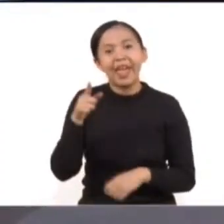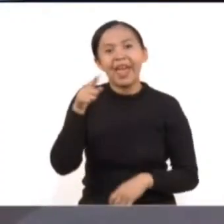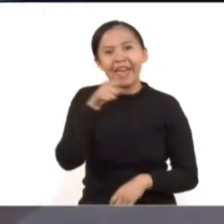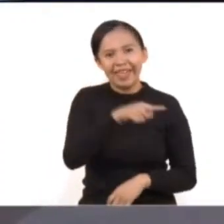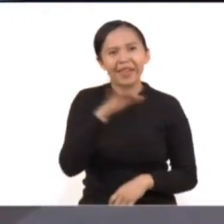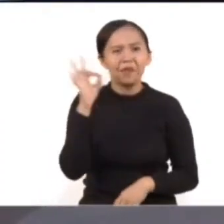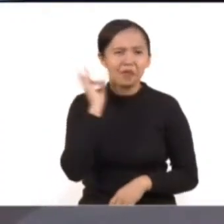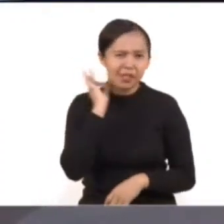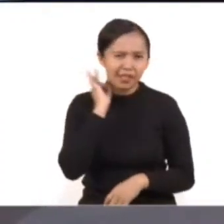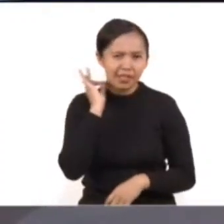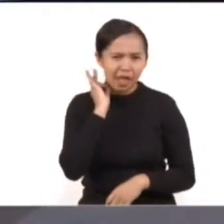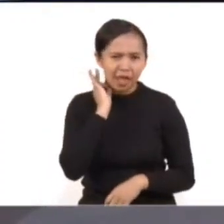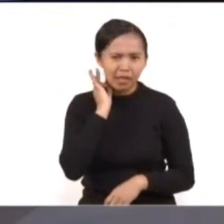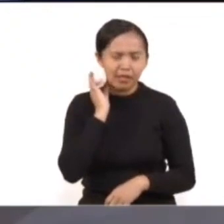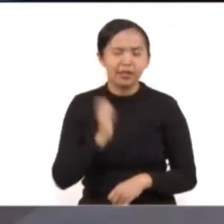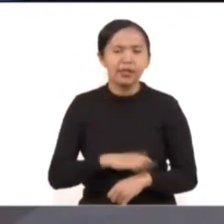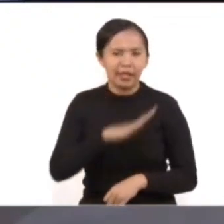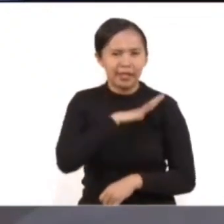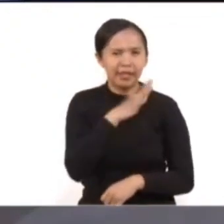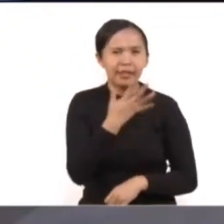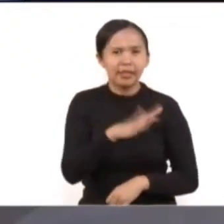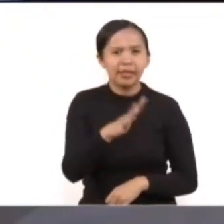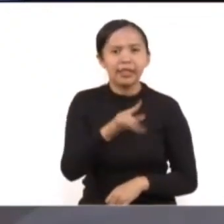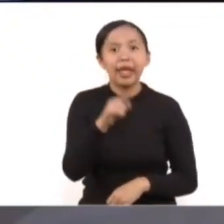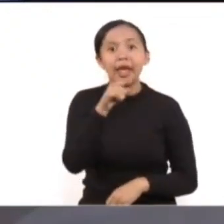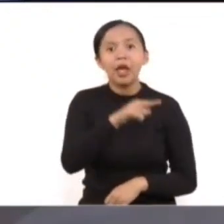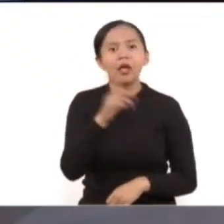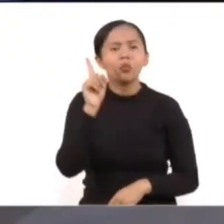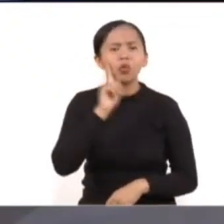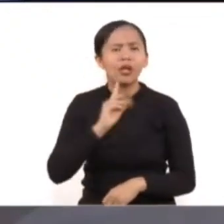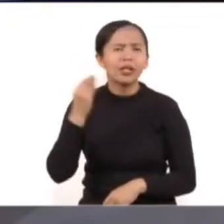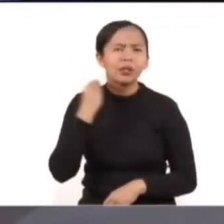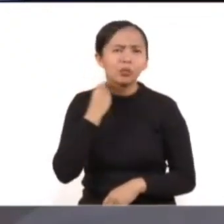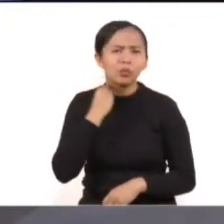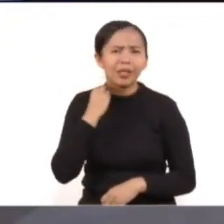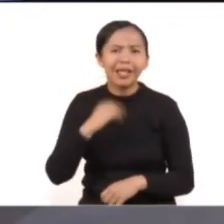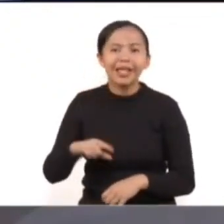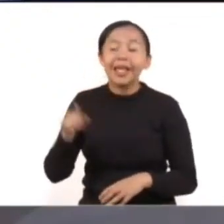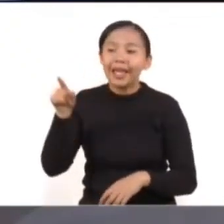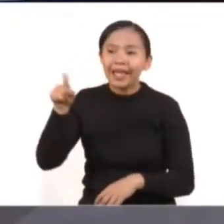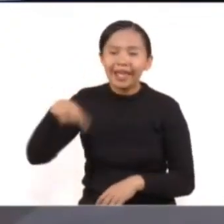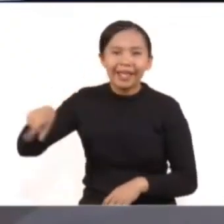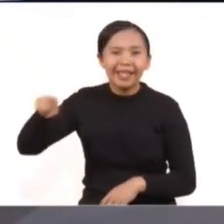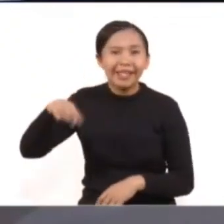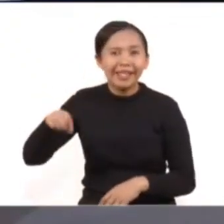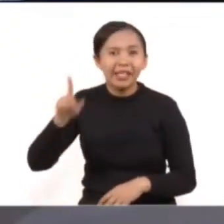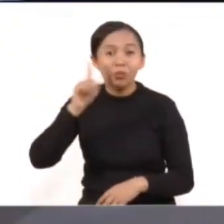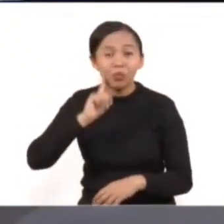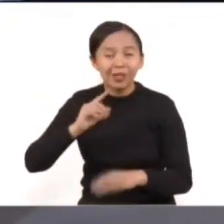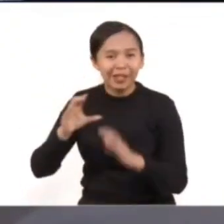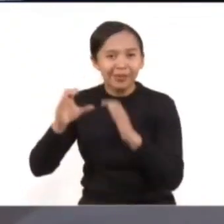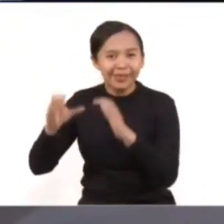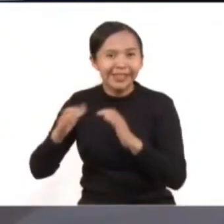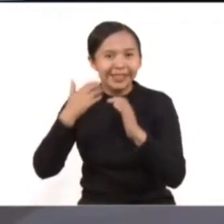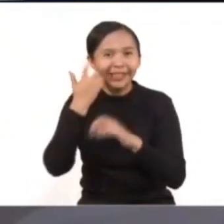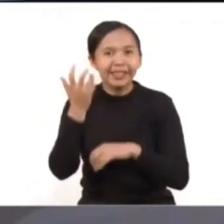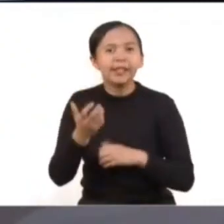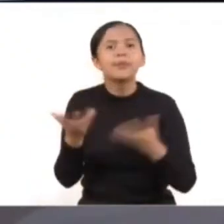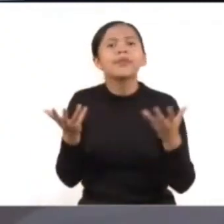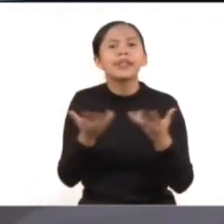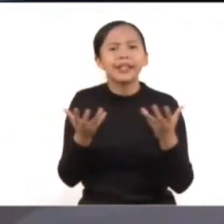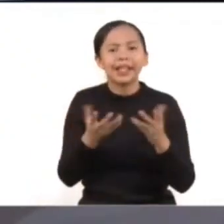con la Fiscalía General de Justicia, abogadas feministas y con visión de género y derechos humanos, acompañan,